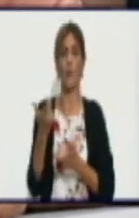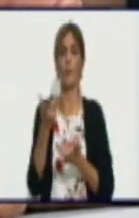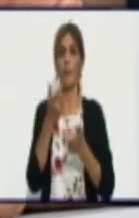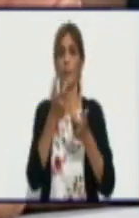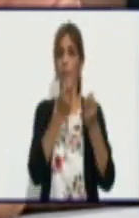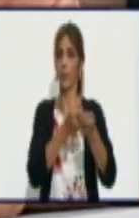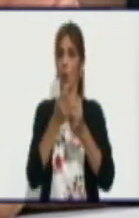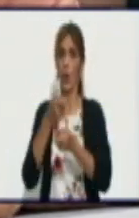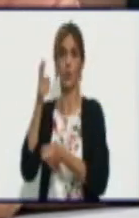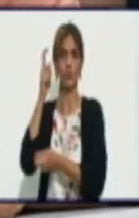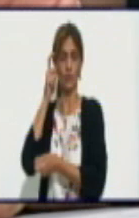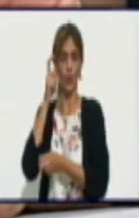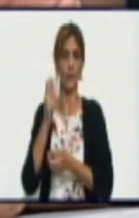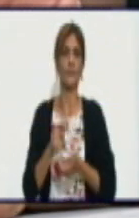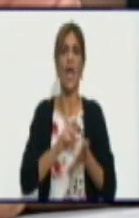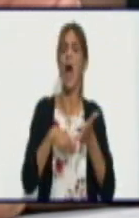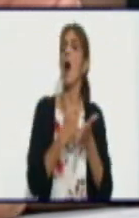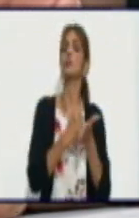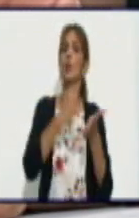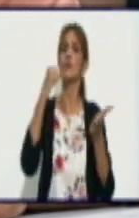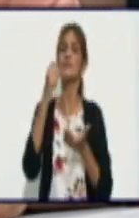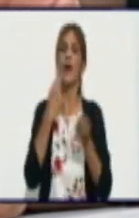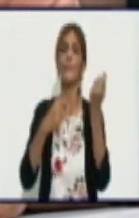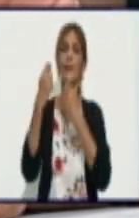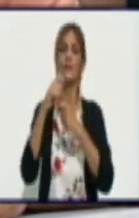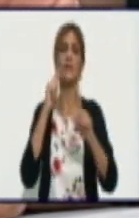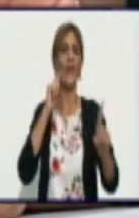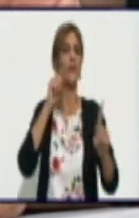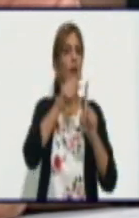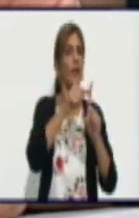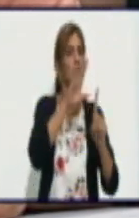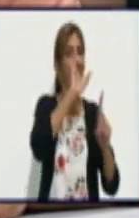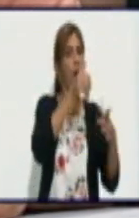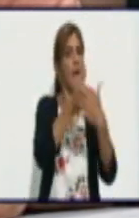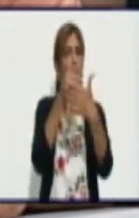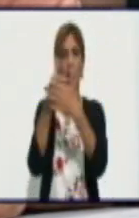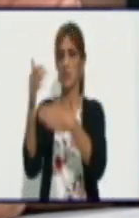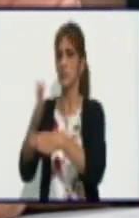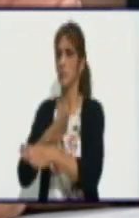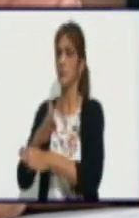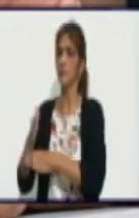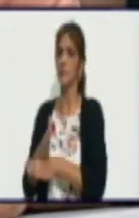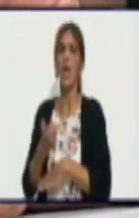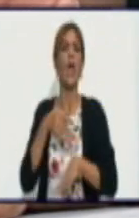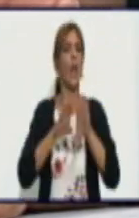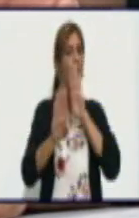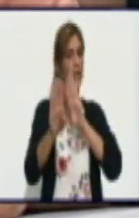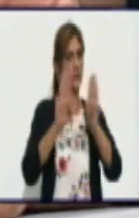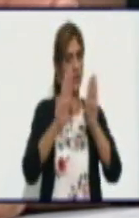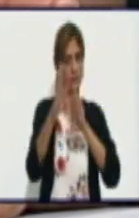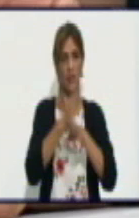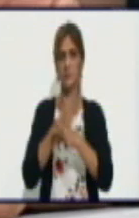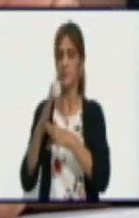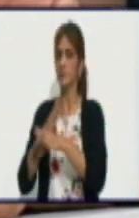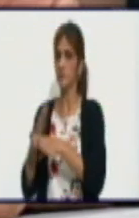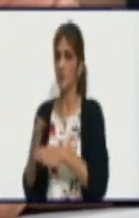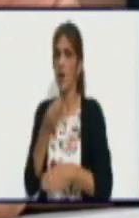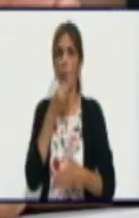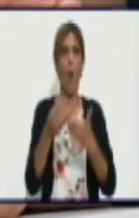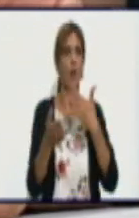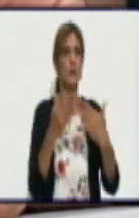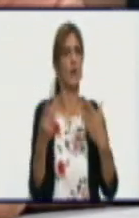Bueno, autorizar la venta directa por las empresas UB cooperativas y productores agropecuarios en las tiendas que operan en CUP y en MLC.